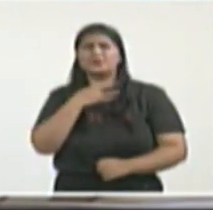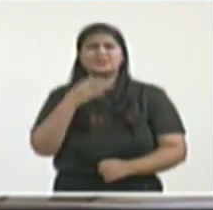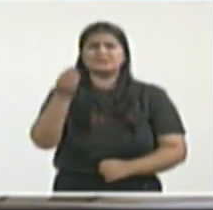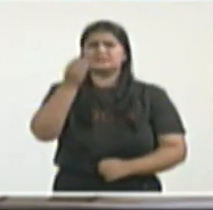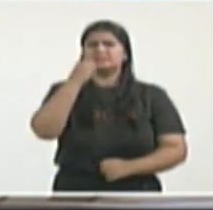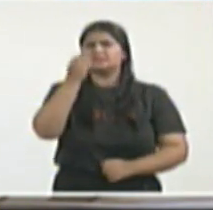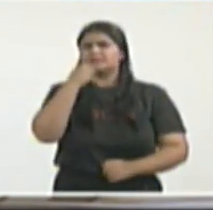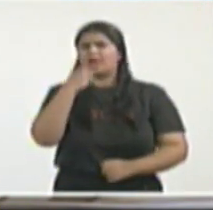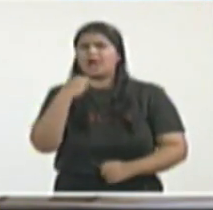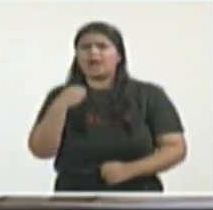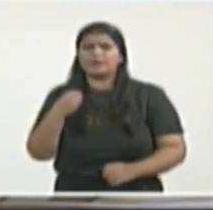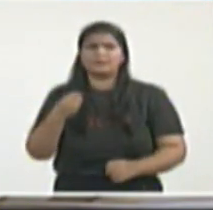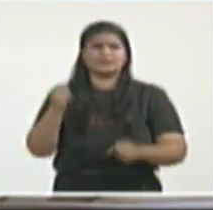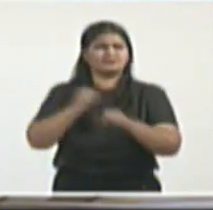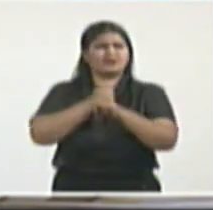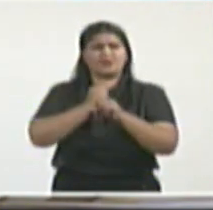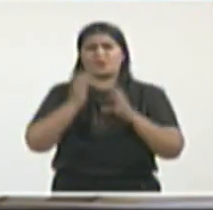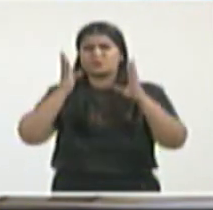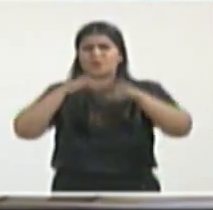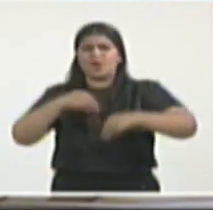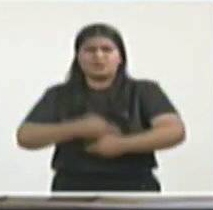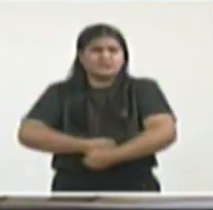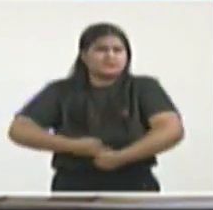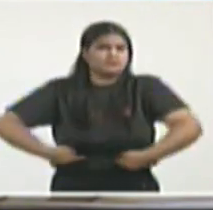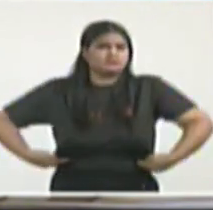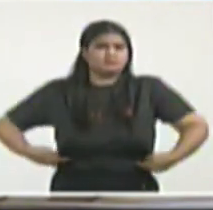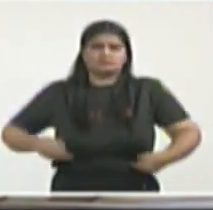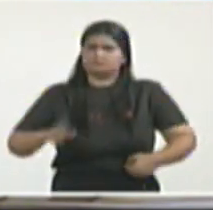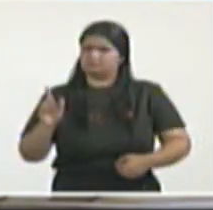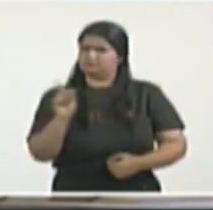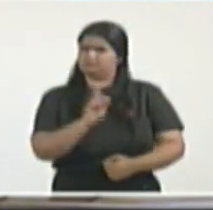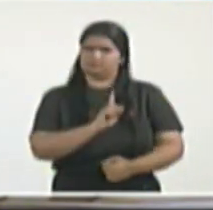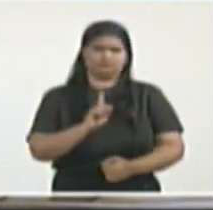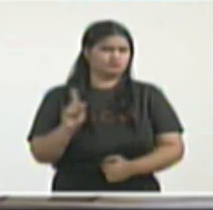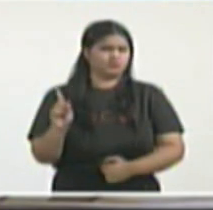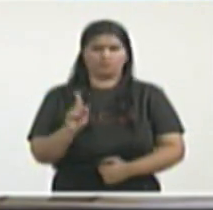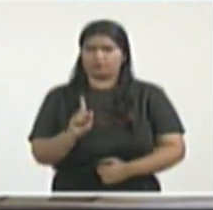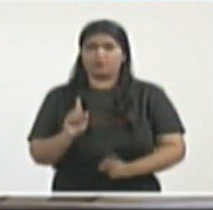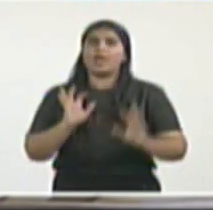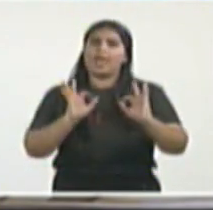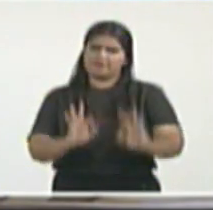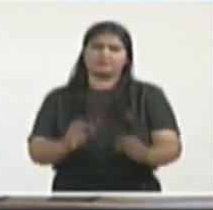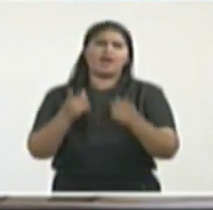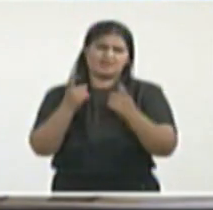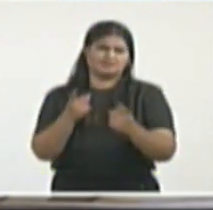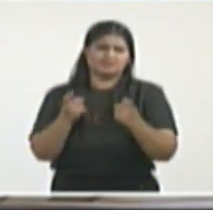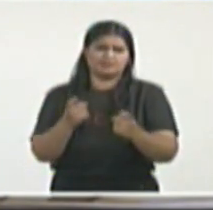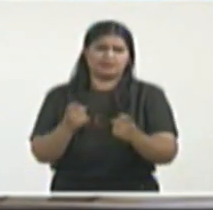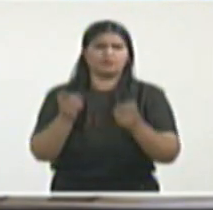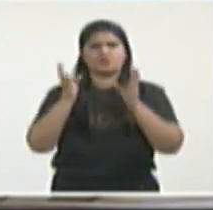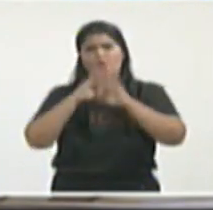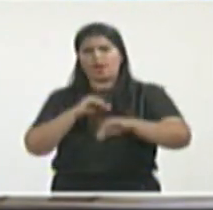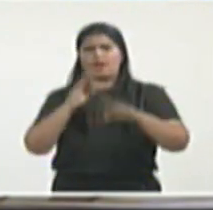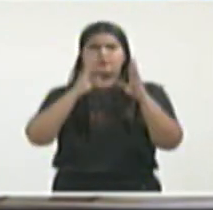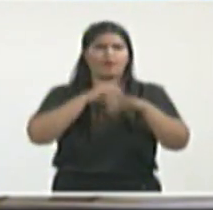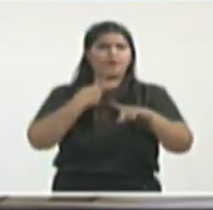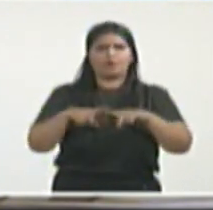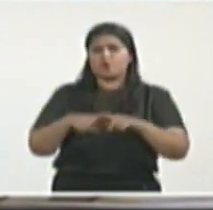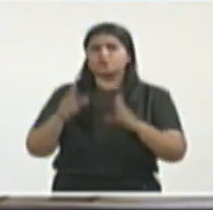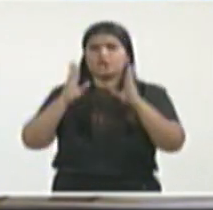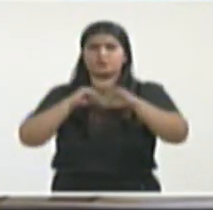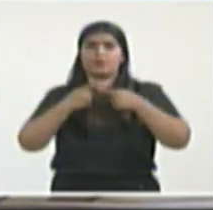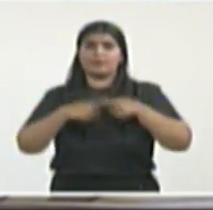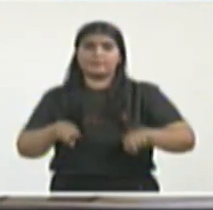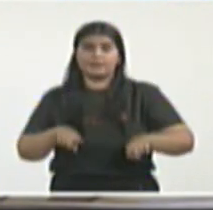ingobernabilidad. Pero aquí ha habido un ataque brutal también con quienes defienden la verdad